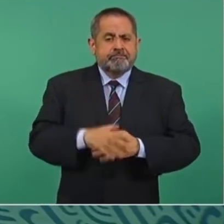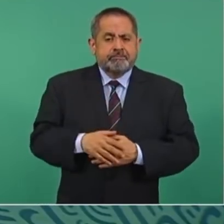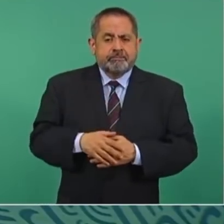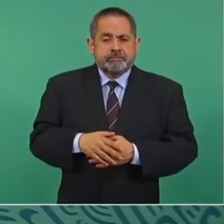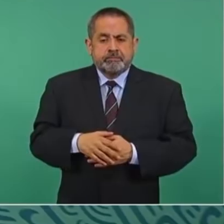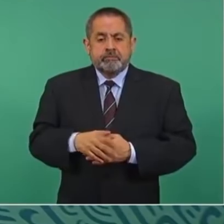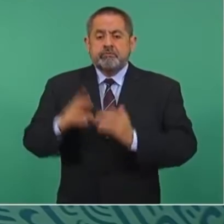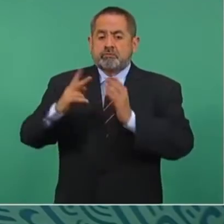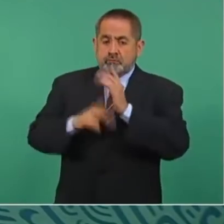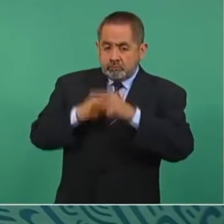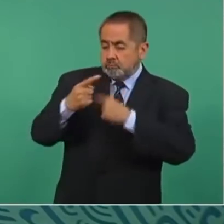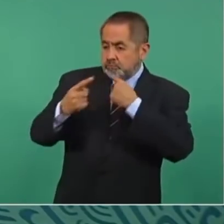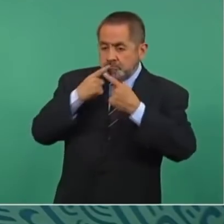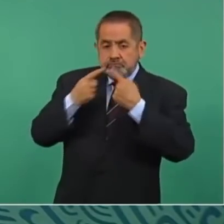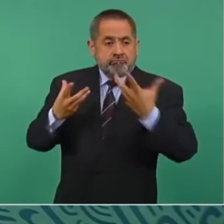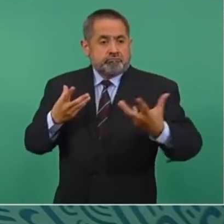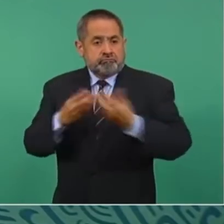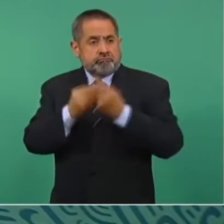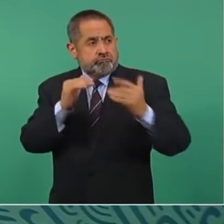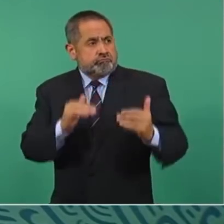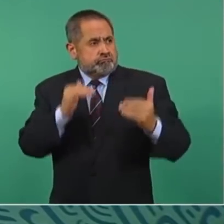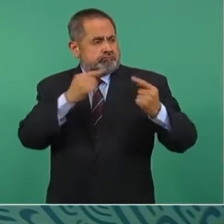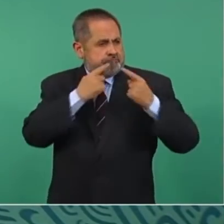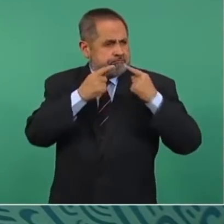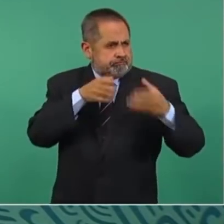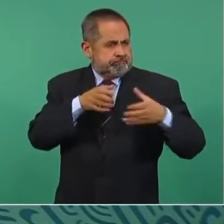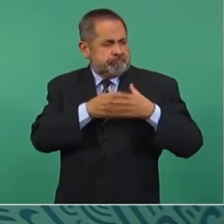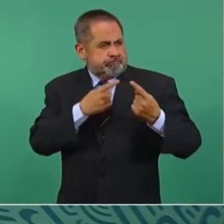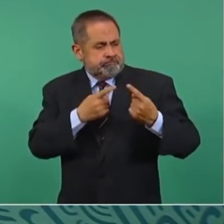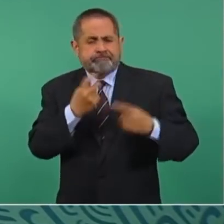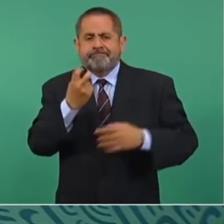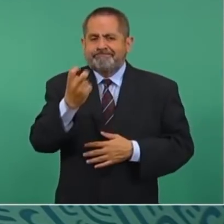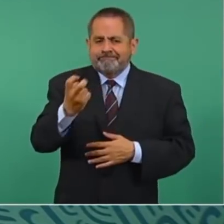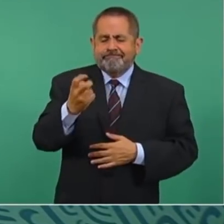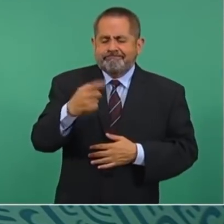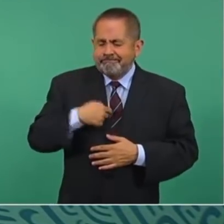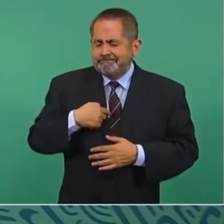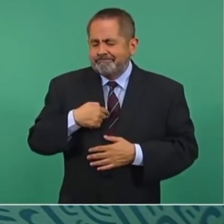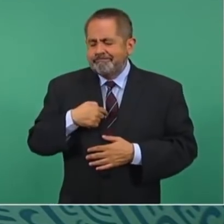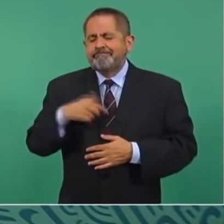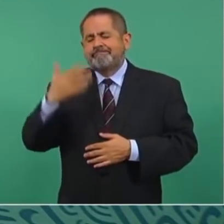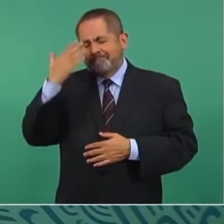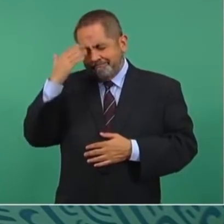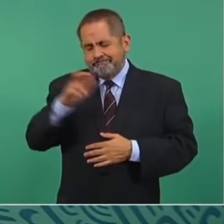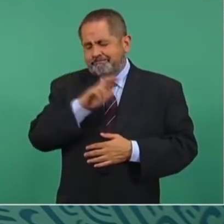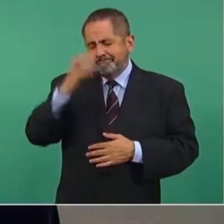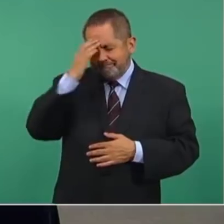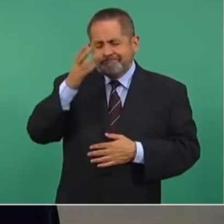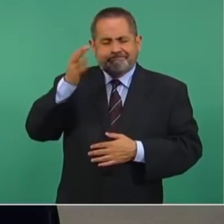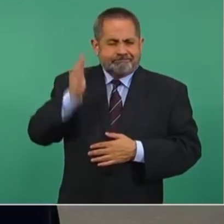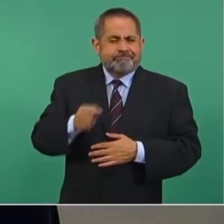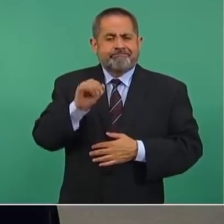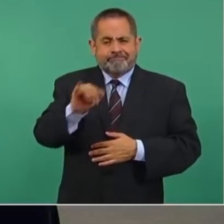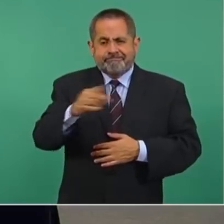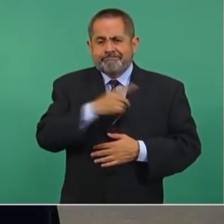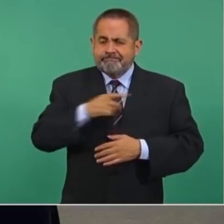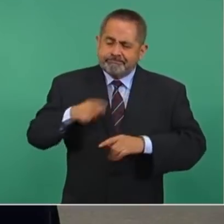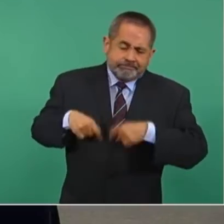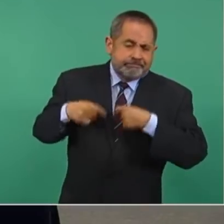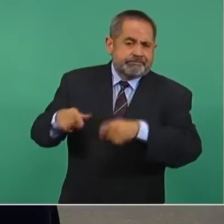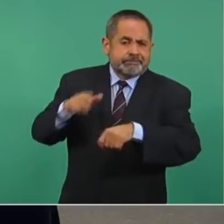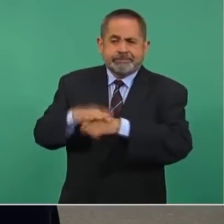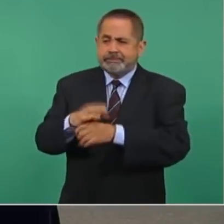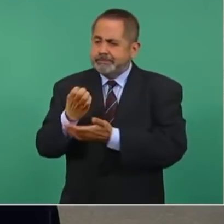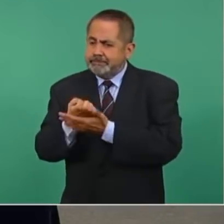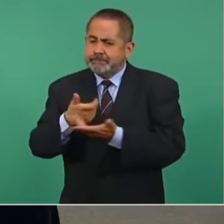relanzamiento del diálogo económico de alto nivel reconoció por primera vez la necesidad de asegurar que el crecimiento